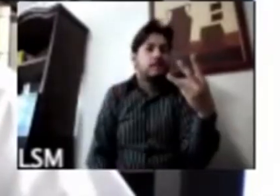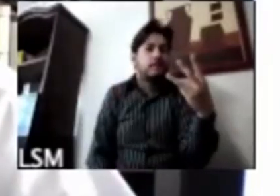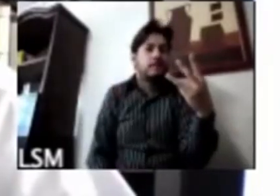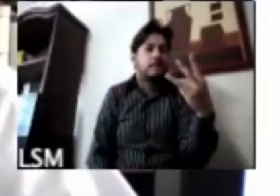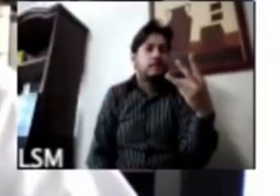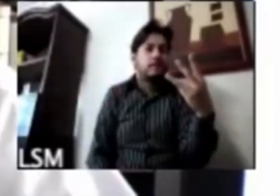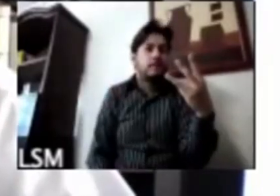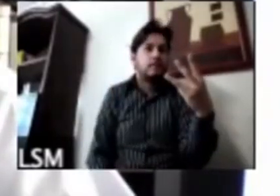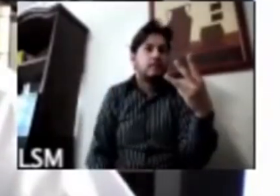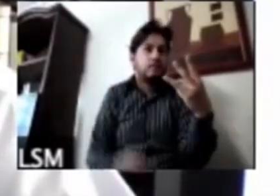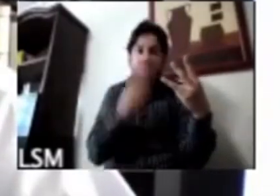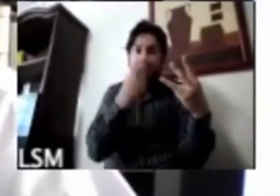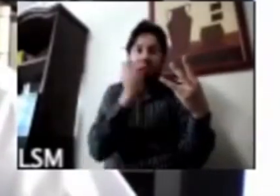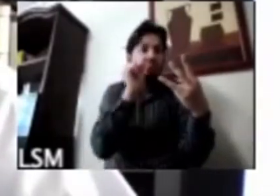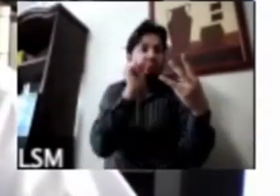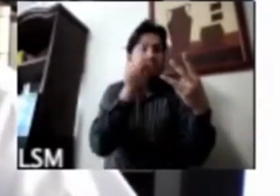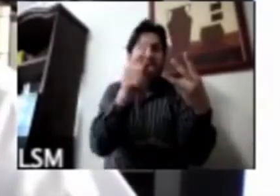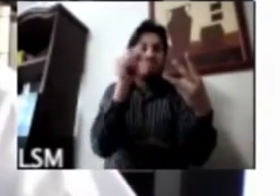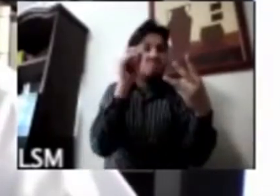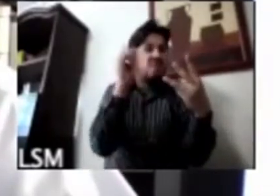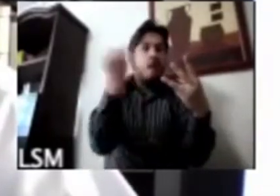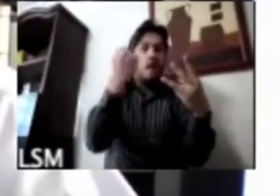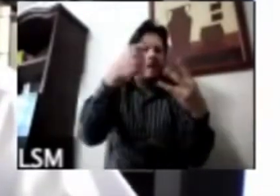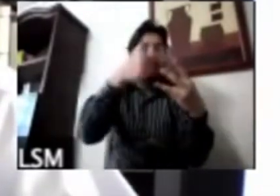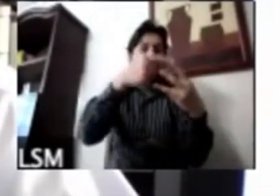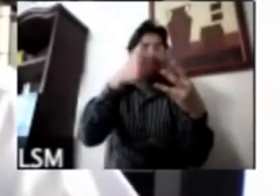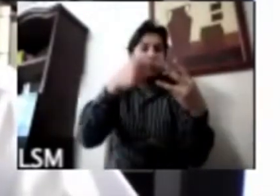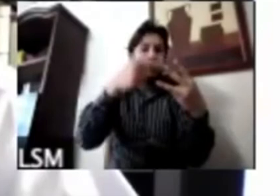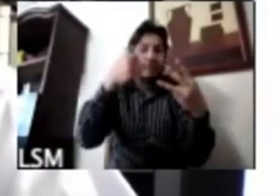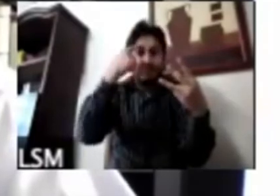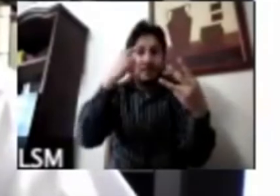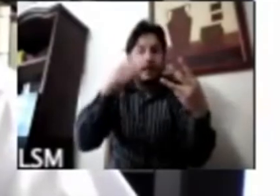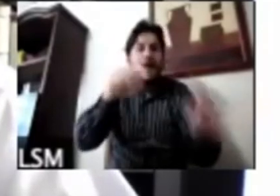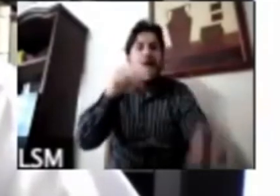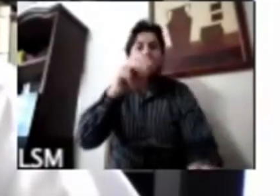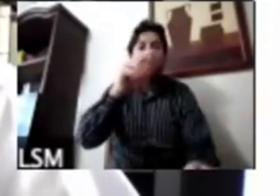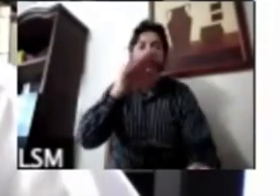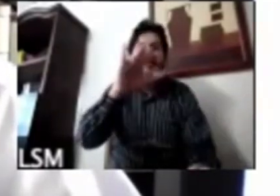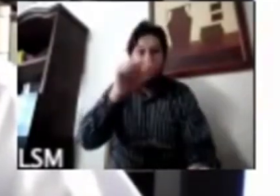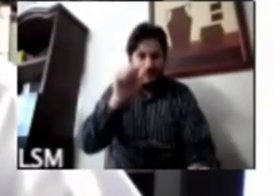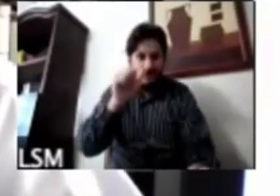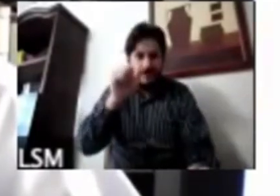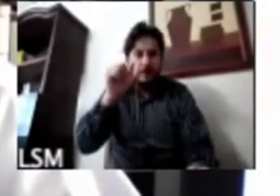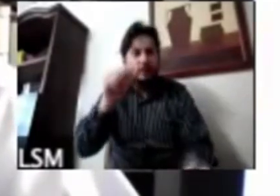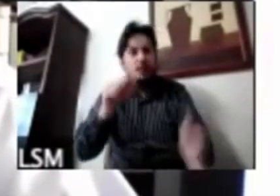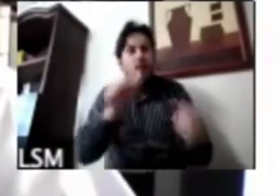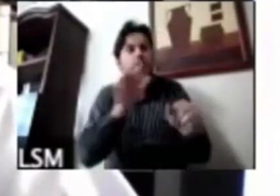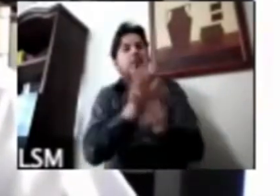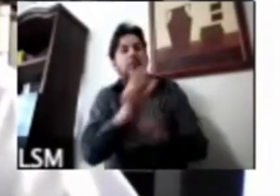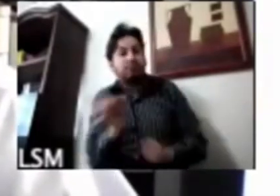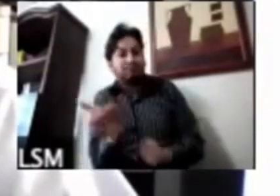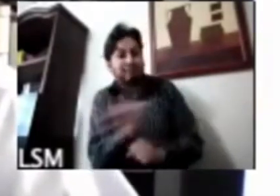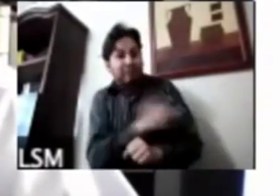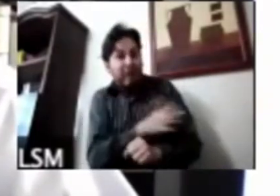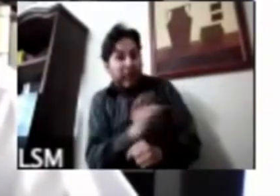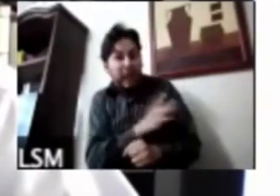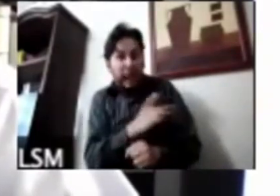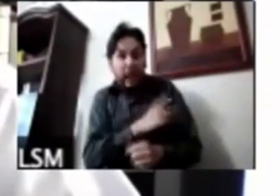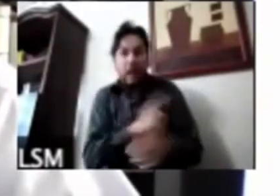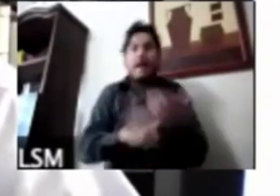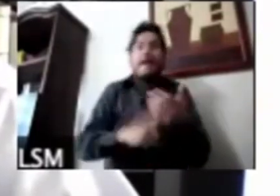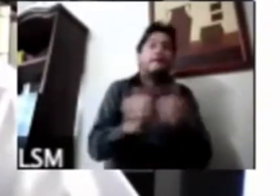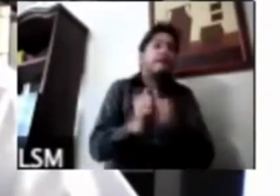preguntas esto creo que va a ser de mucho interés para Mónica teníamos que el temor era ser víctima de violencia